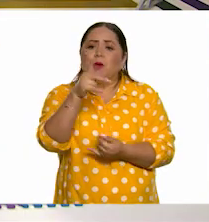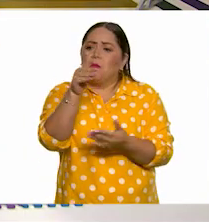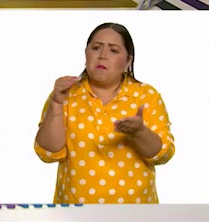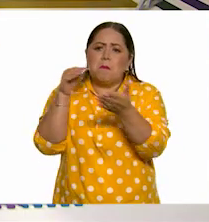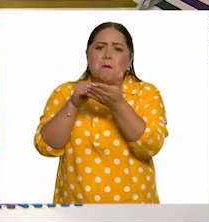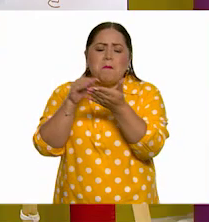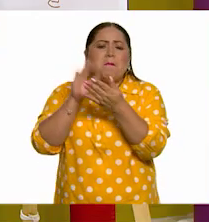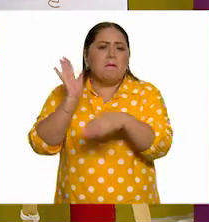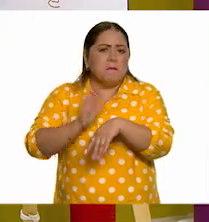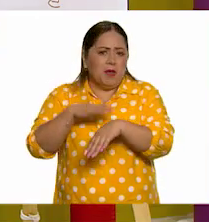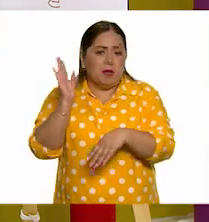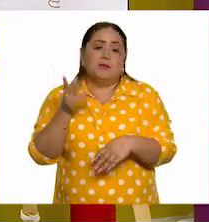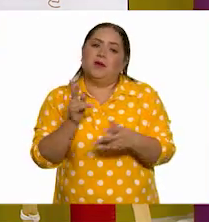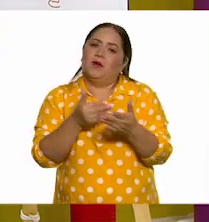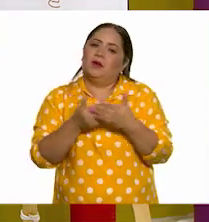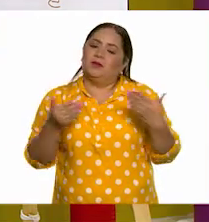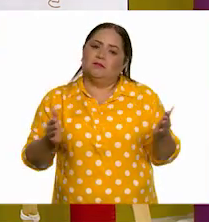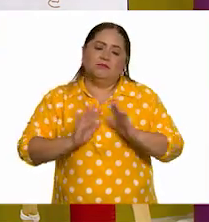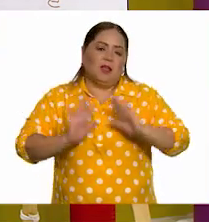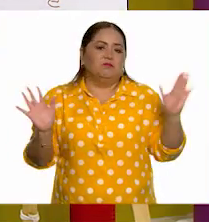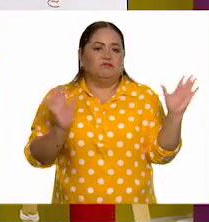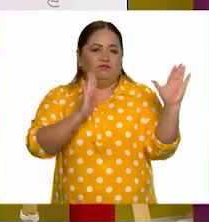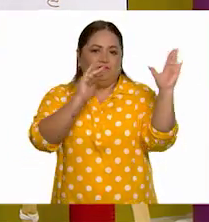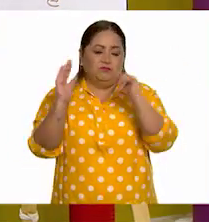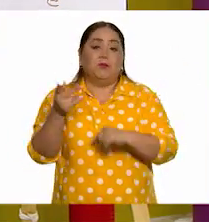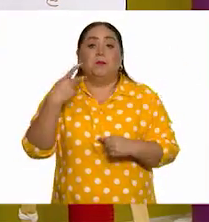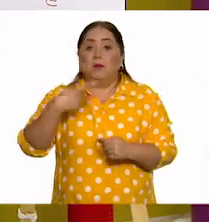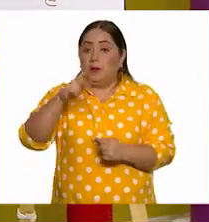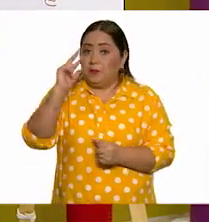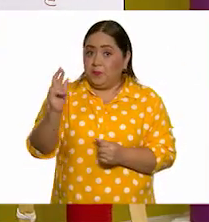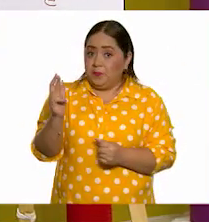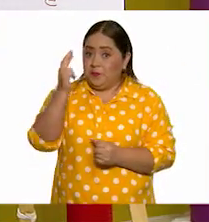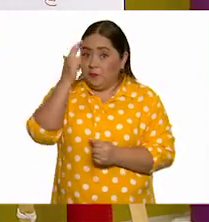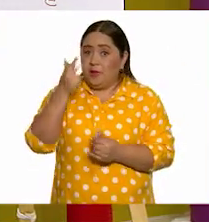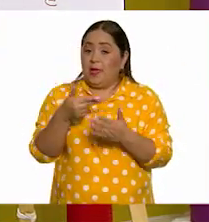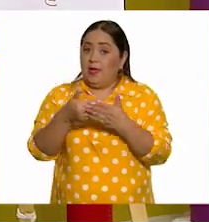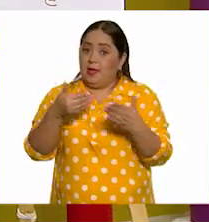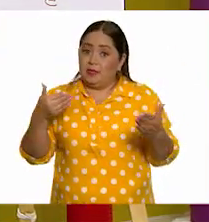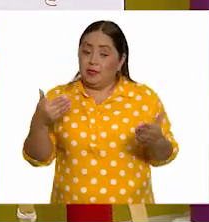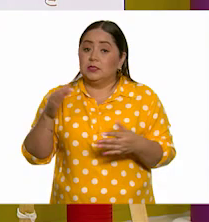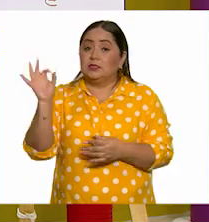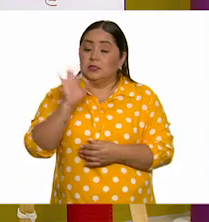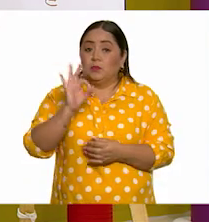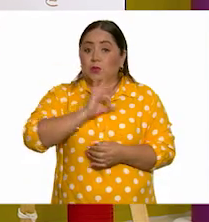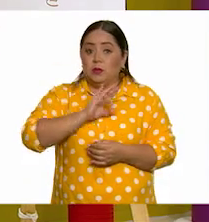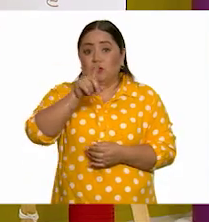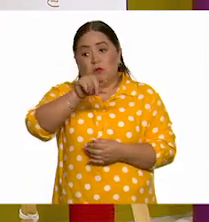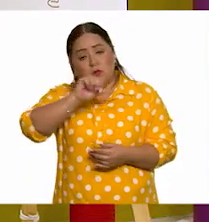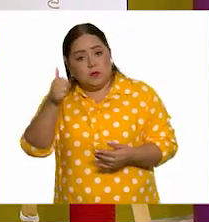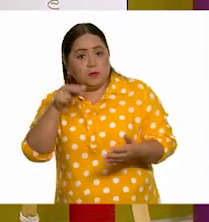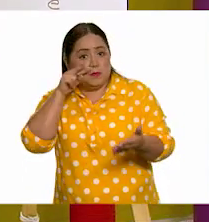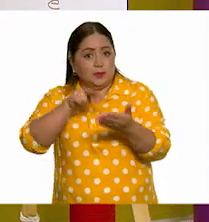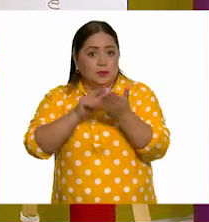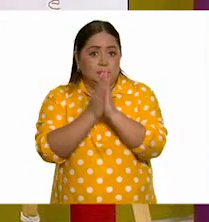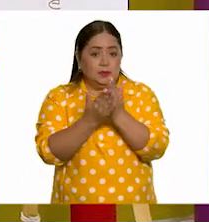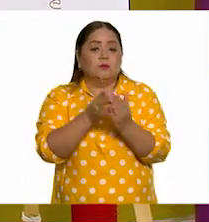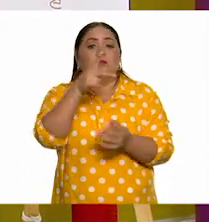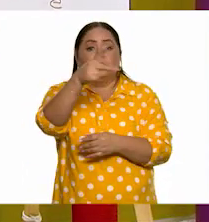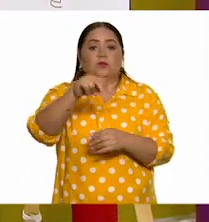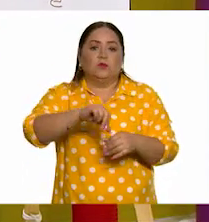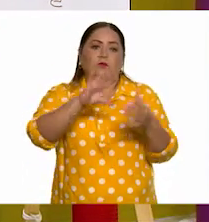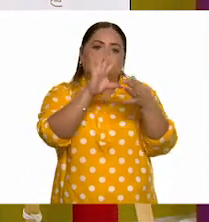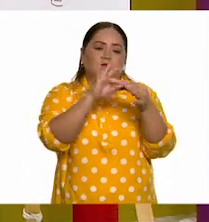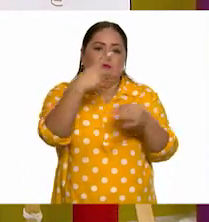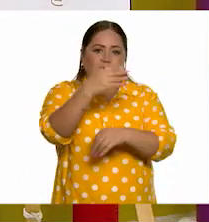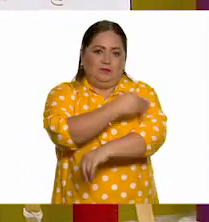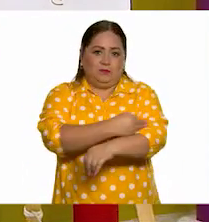pueden ir agregando cosas. Y ahora sí tenemos que despedirnos. Pero te recuerdo antes que si te es posible consultes otros libros y comentes el tema